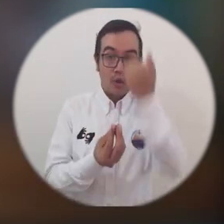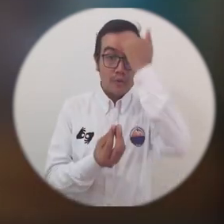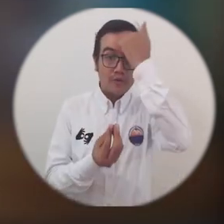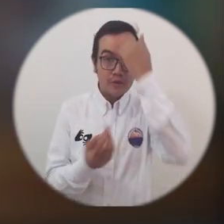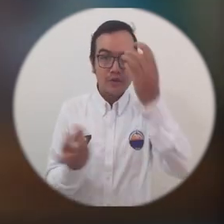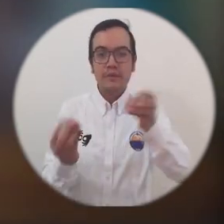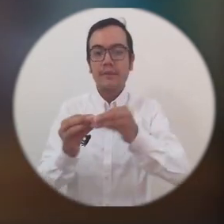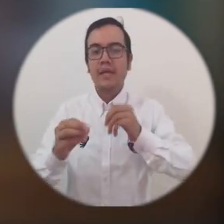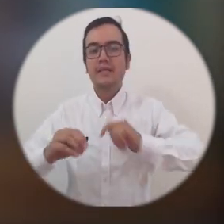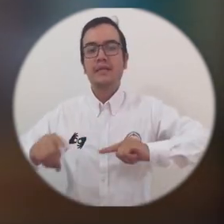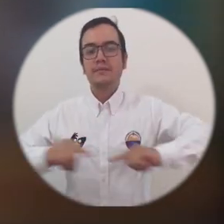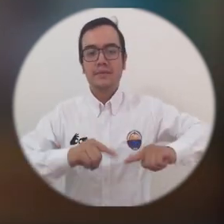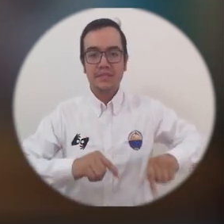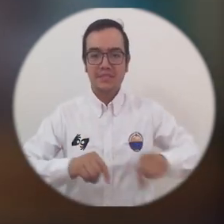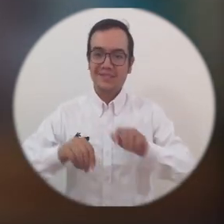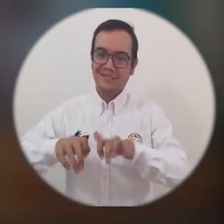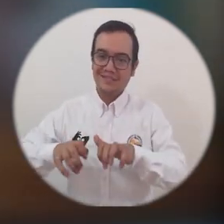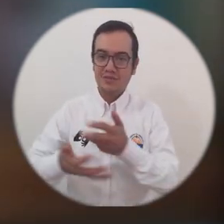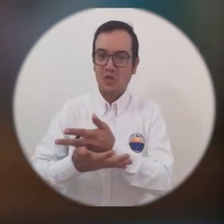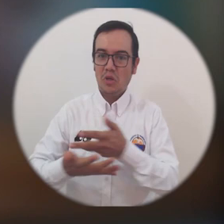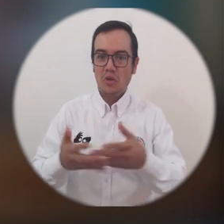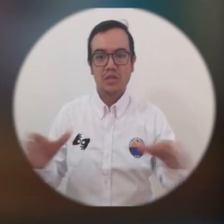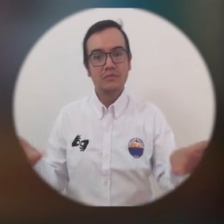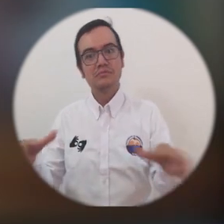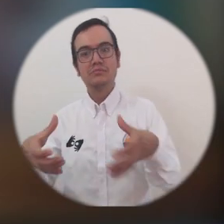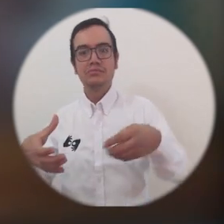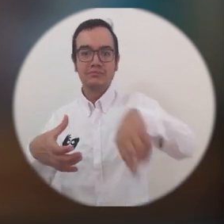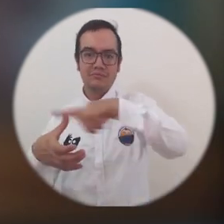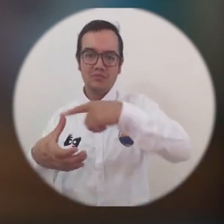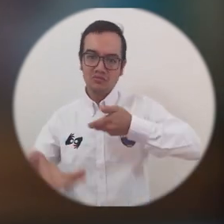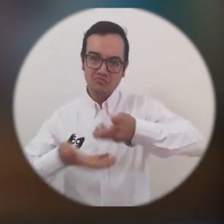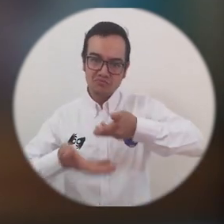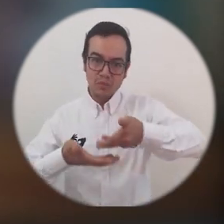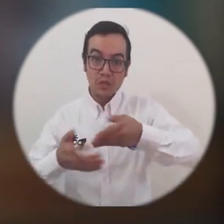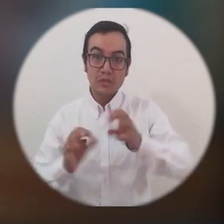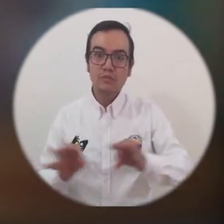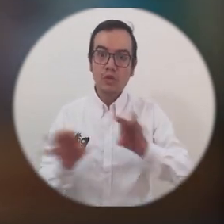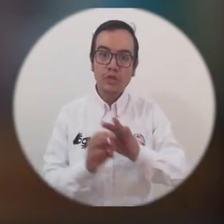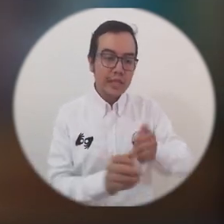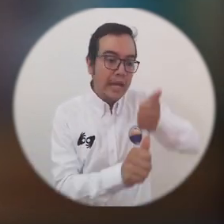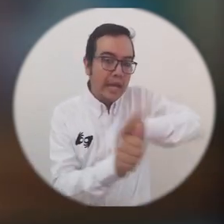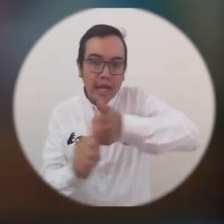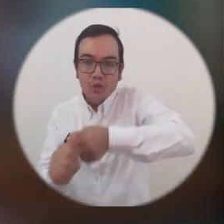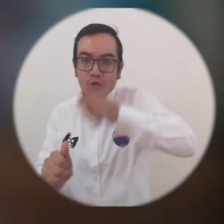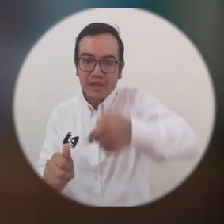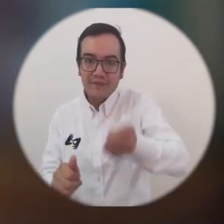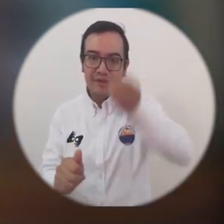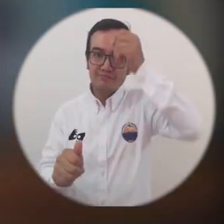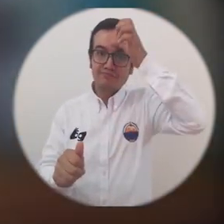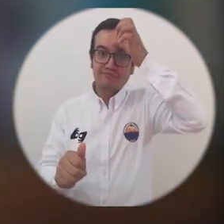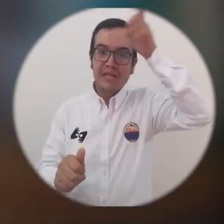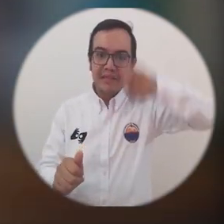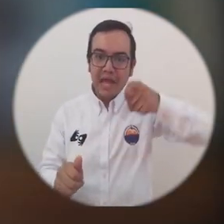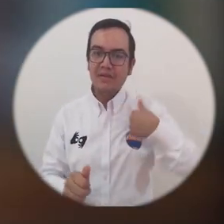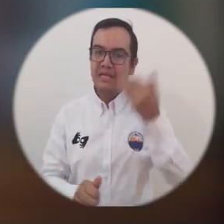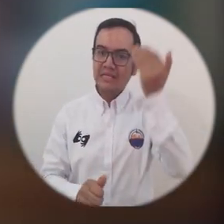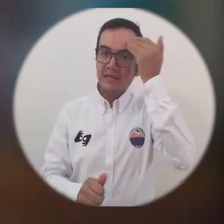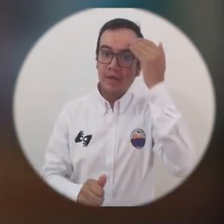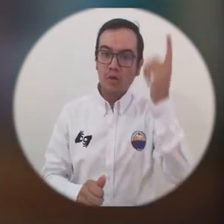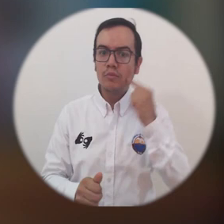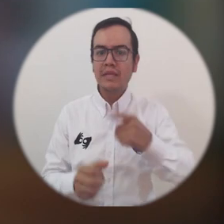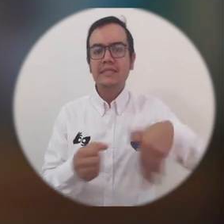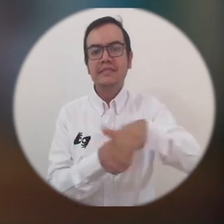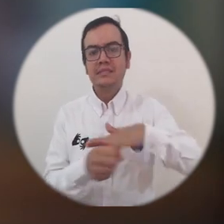administrativos y porque son temas de interés que todos debemos manejar sobre todo por